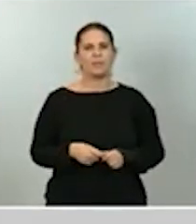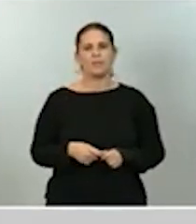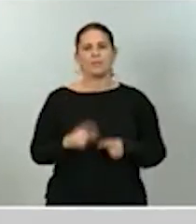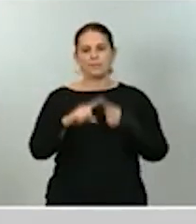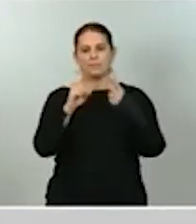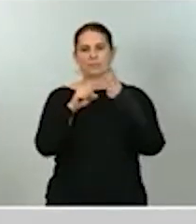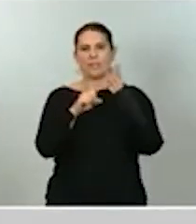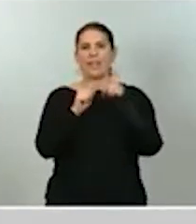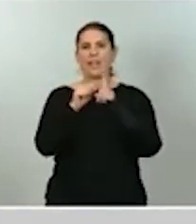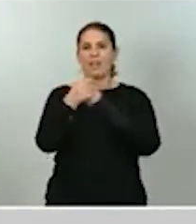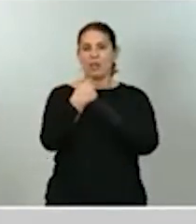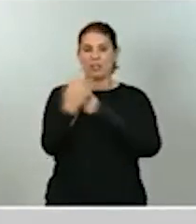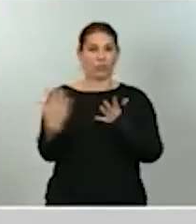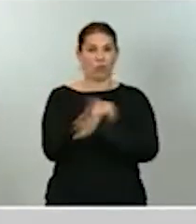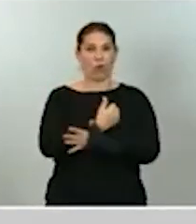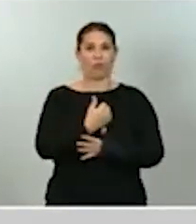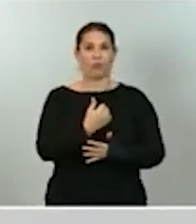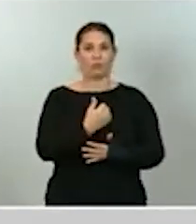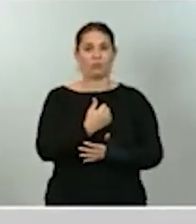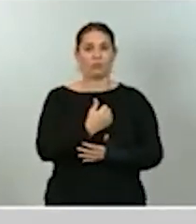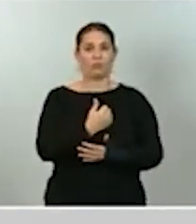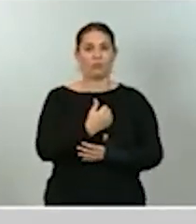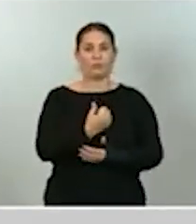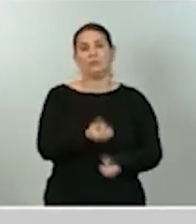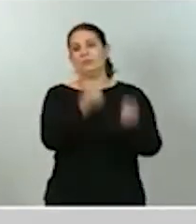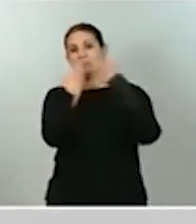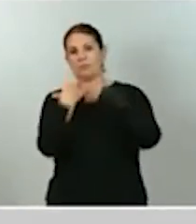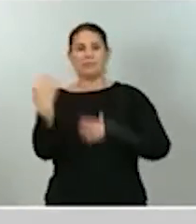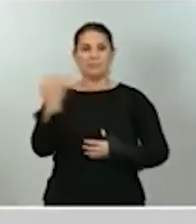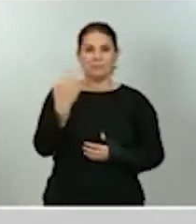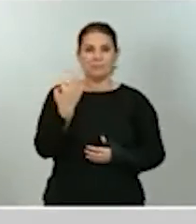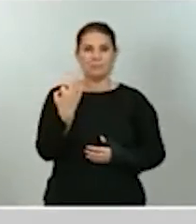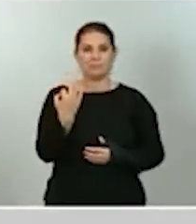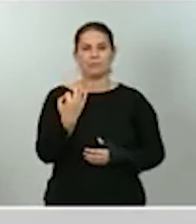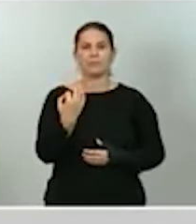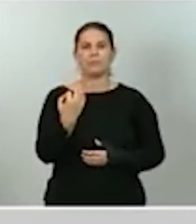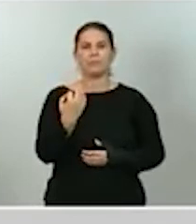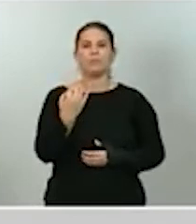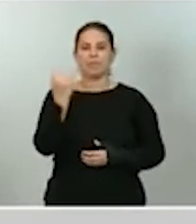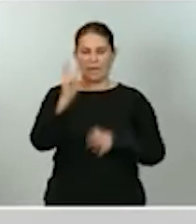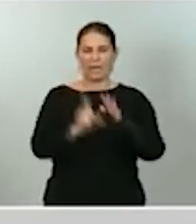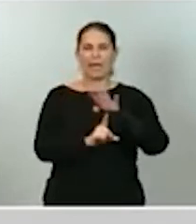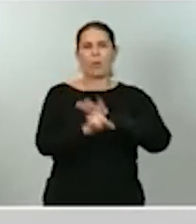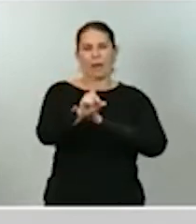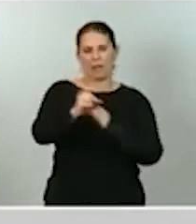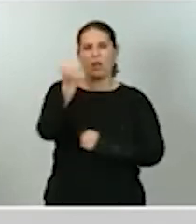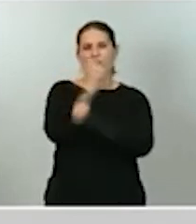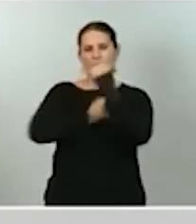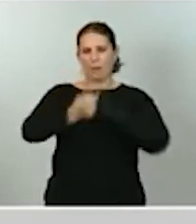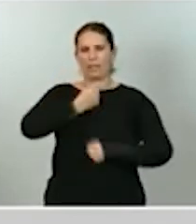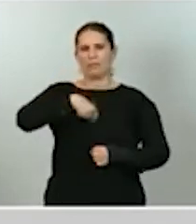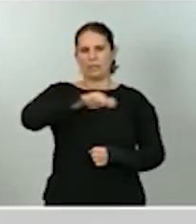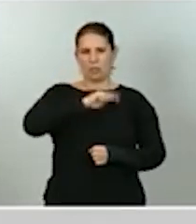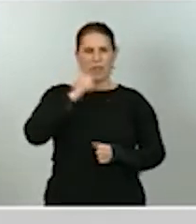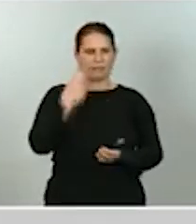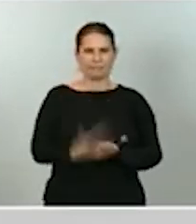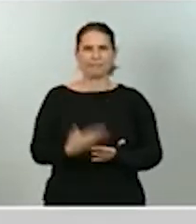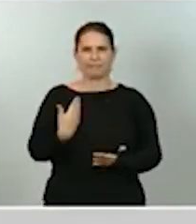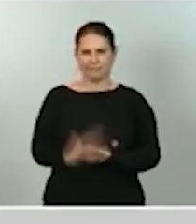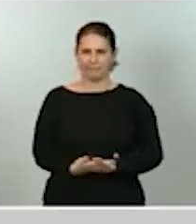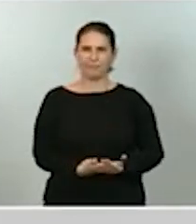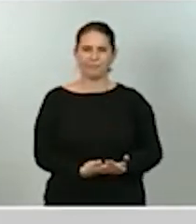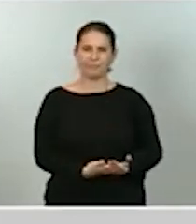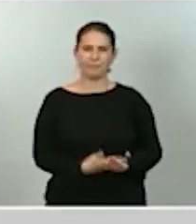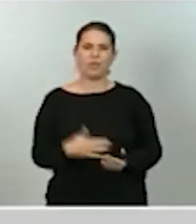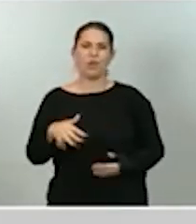indican, señalan, que se mantiene la senda de recuperación de la economía española. En zonas donde se producen